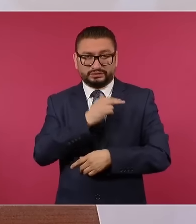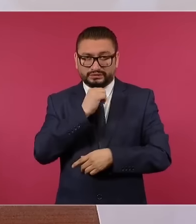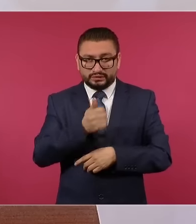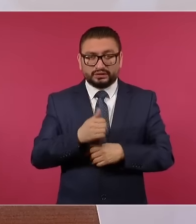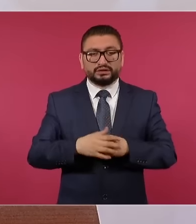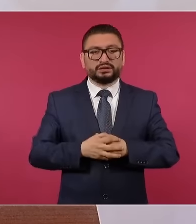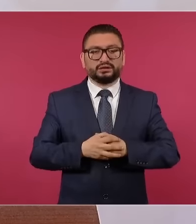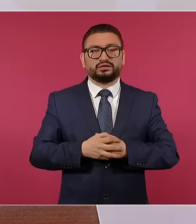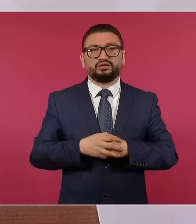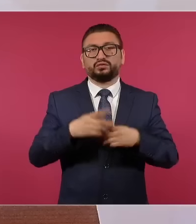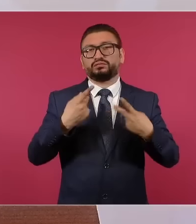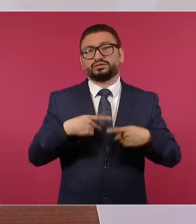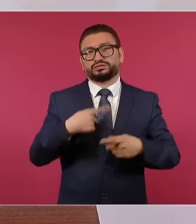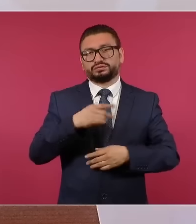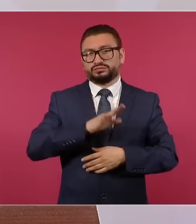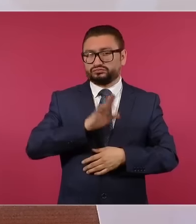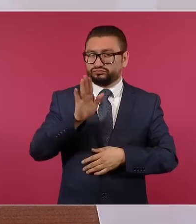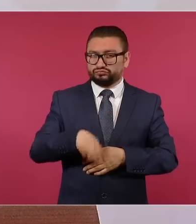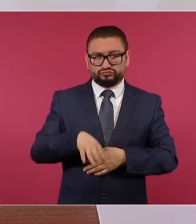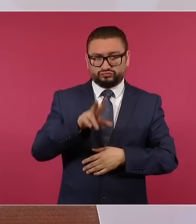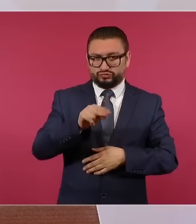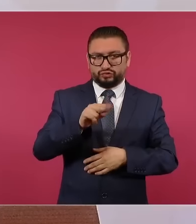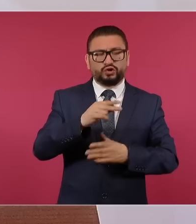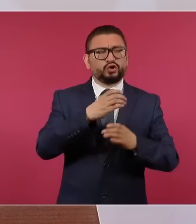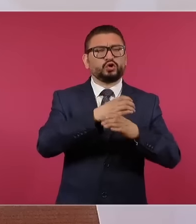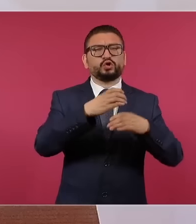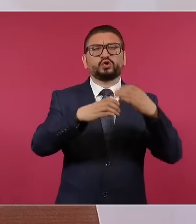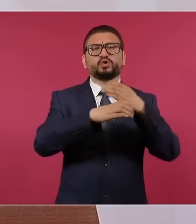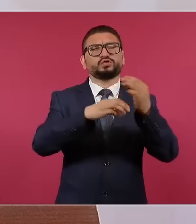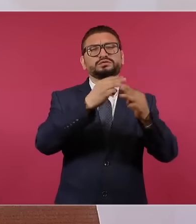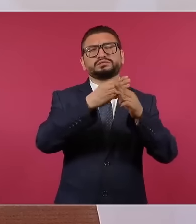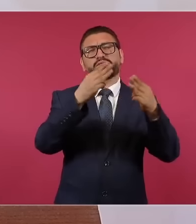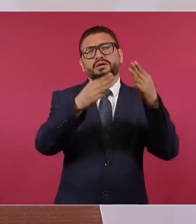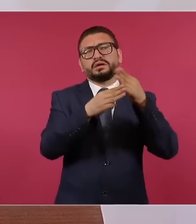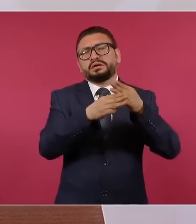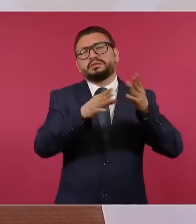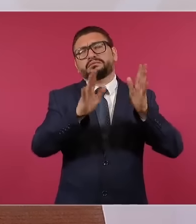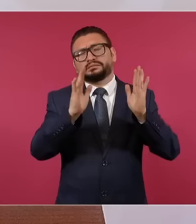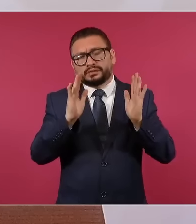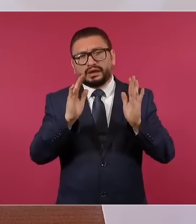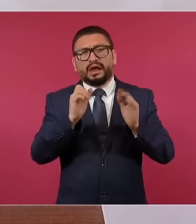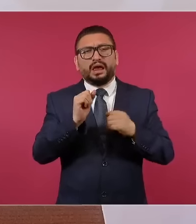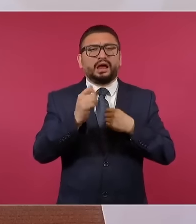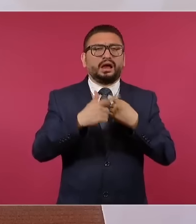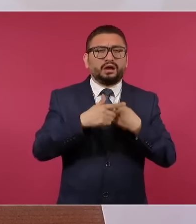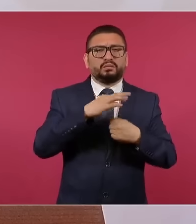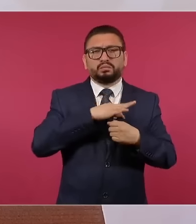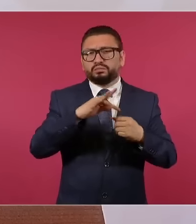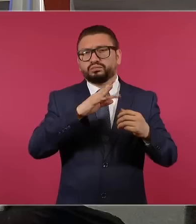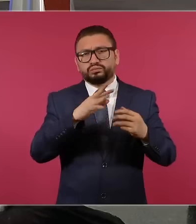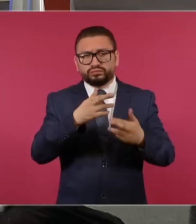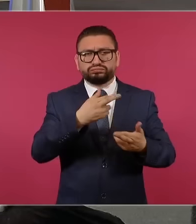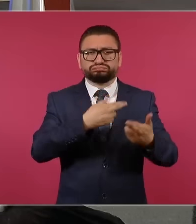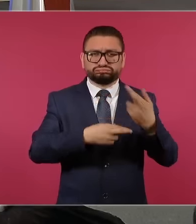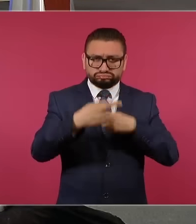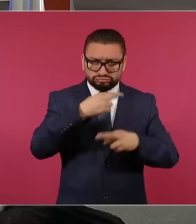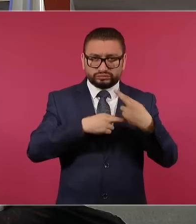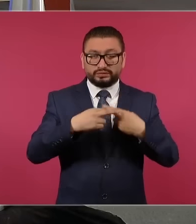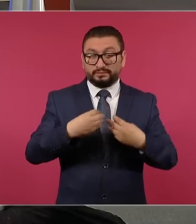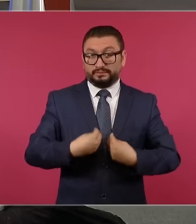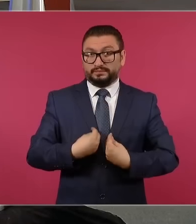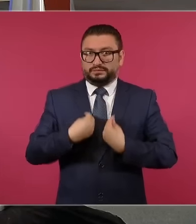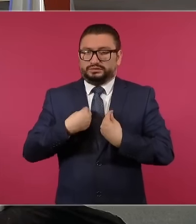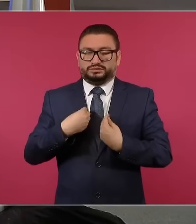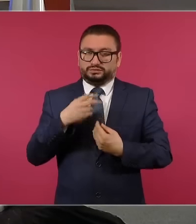nadie pierda la vida. Lo material, de una u otra manera se repone, la vida